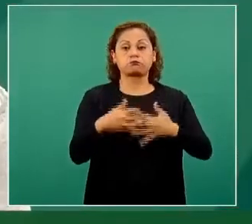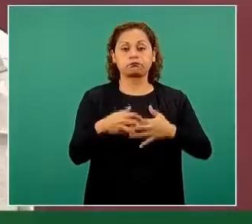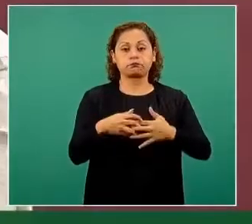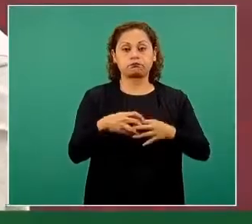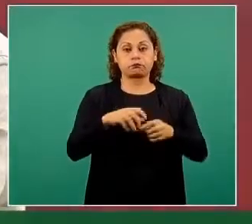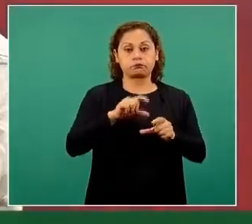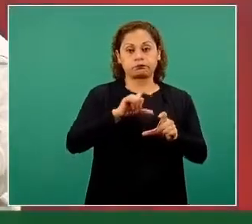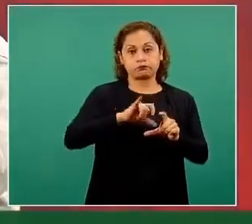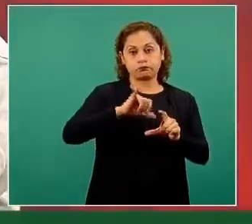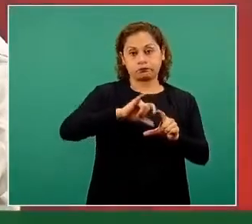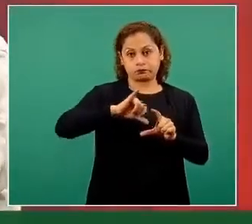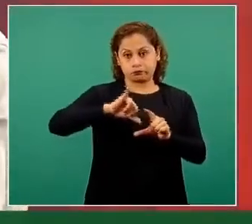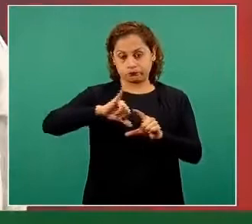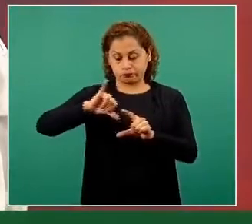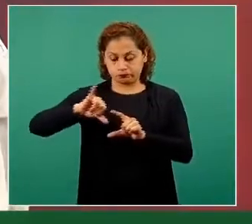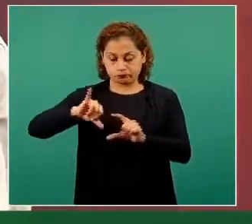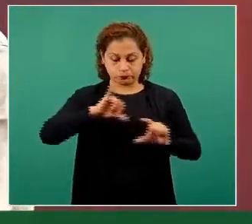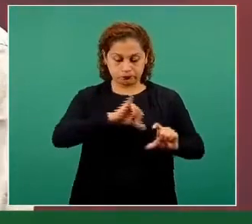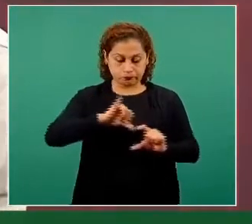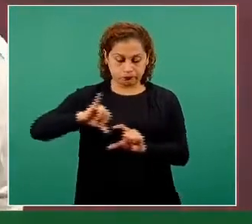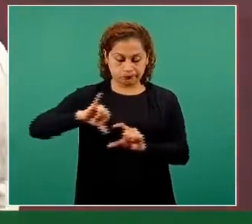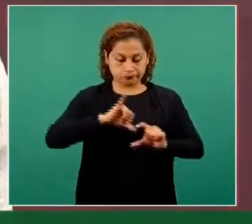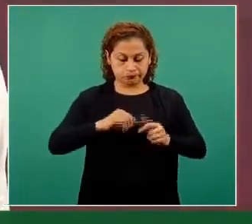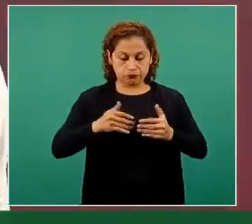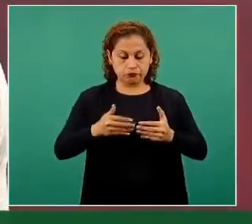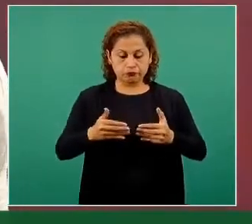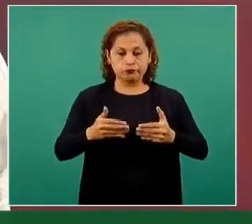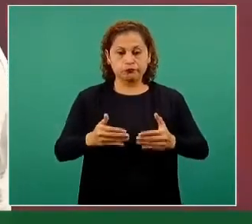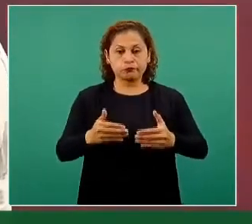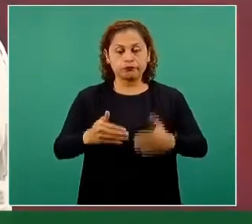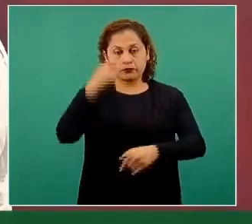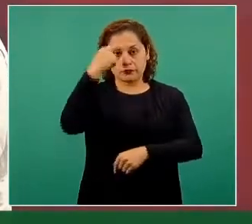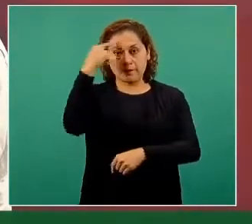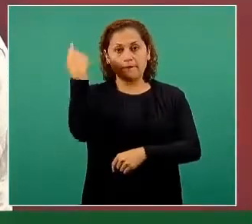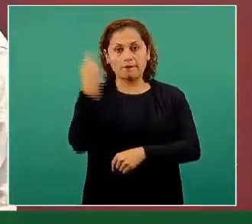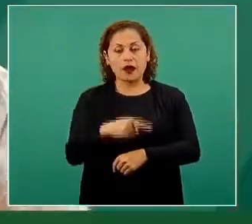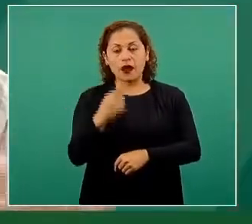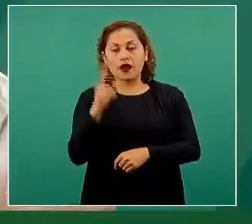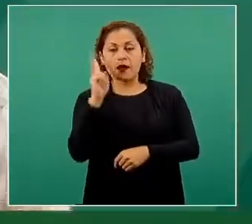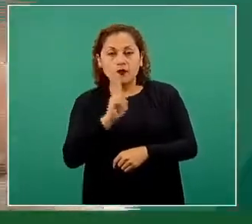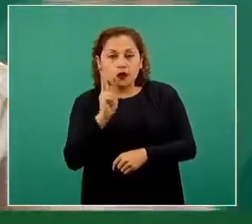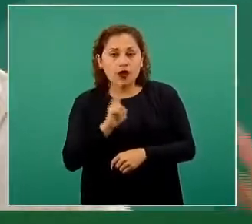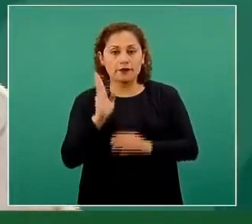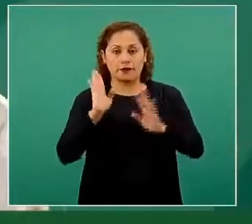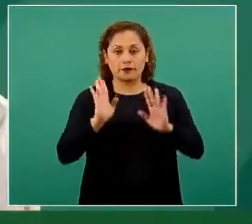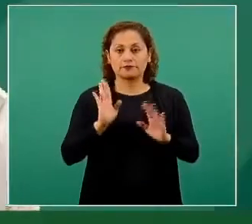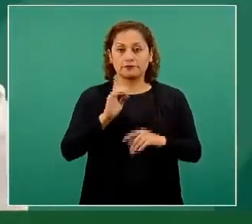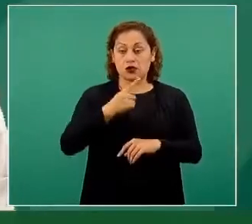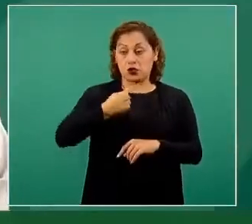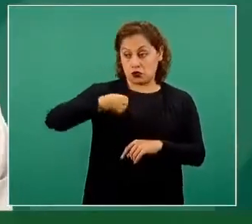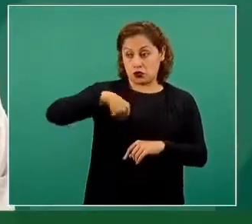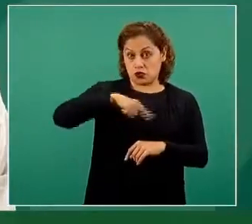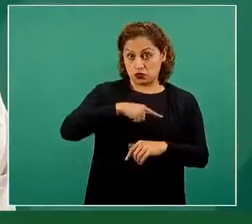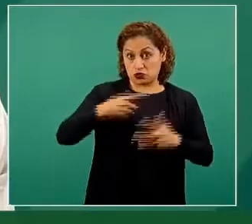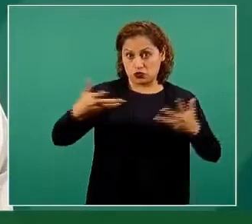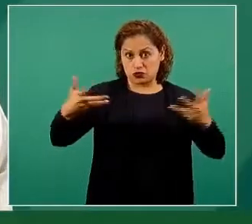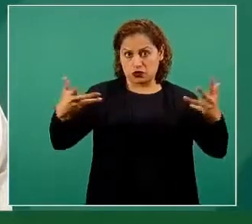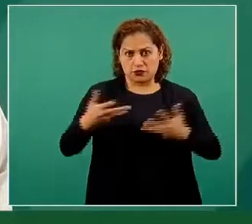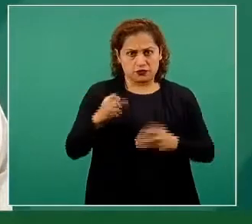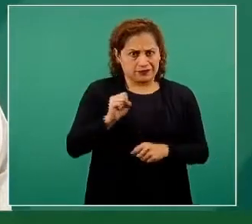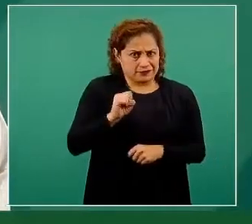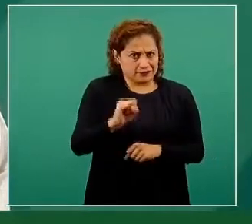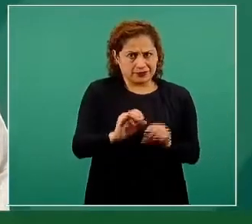envasar, me refiero, para hacer las pruebas técnicas. Entonces, tuvimos un contratiempo interesante, tuvimos, hablo en plural, porque finalmente es un proyecto